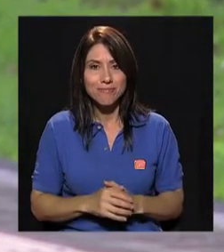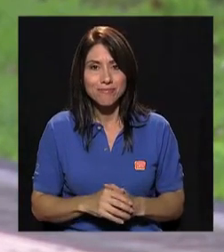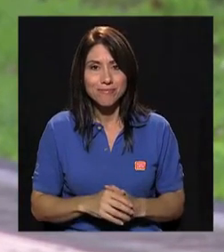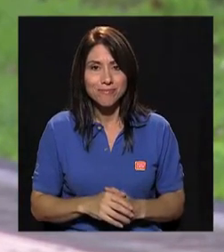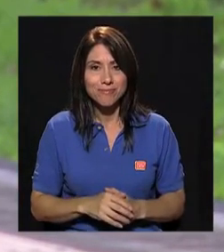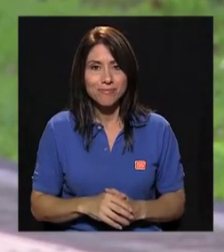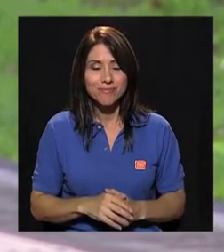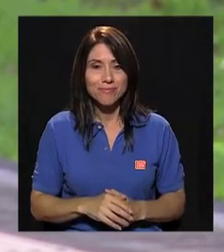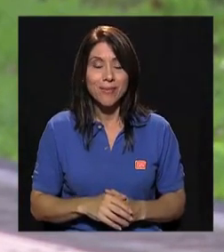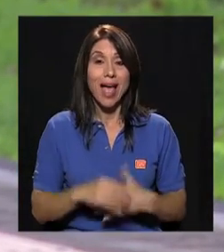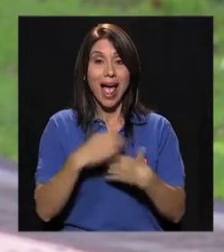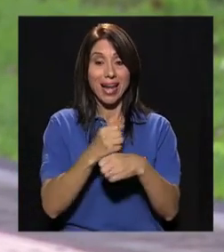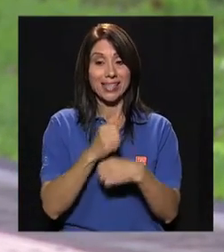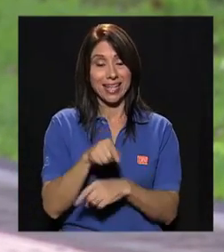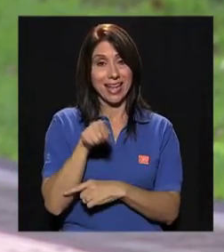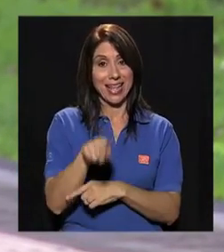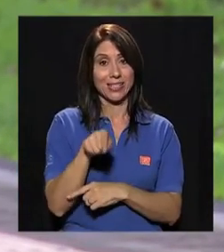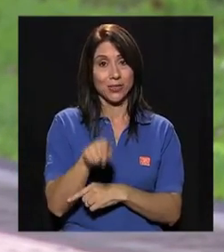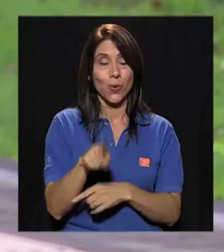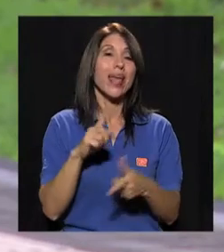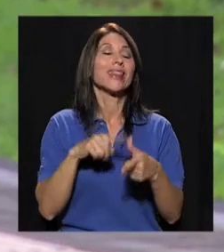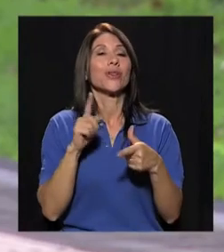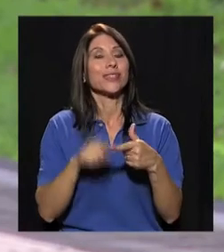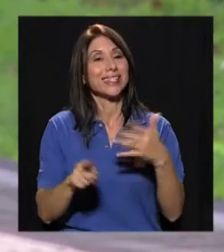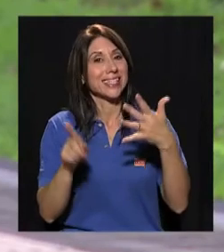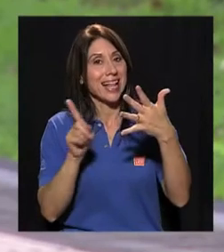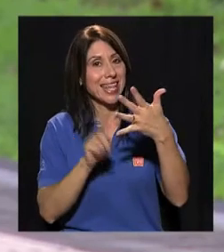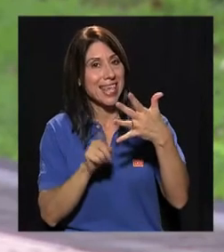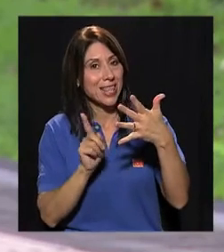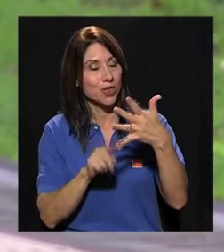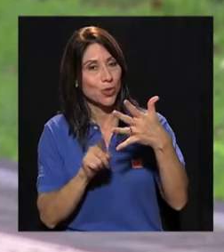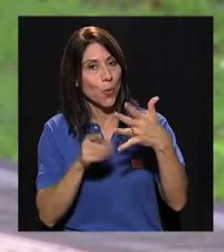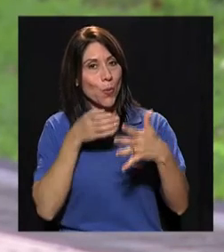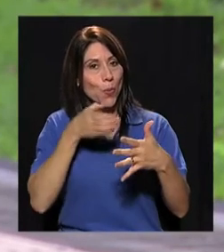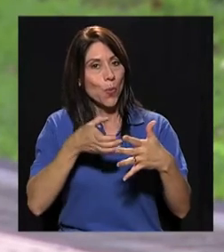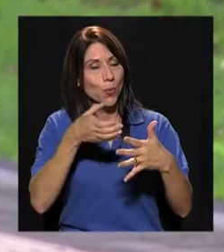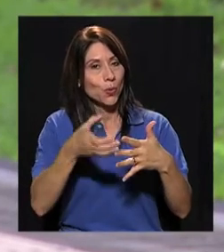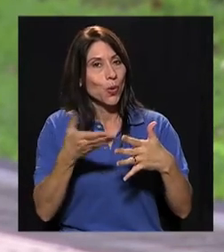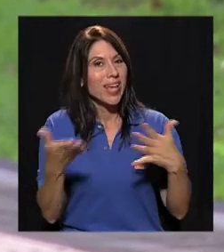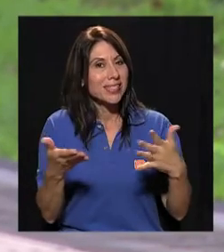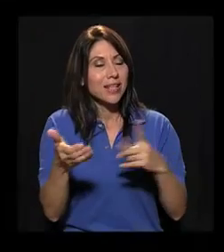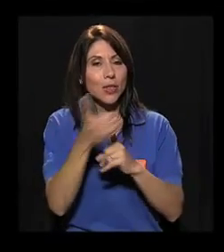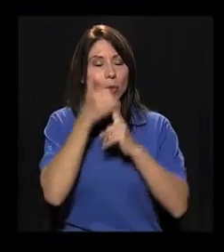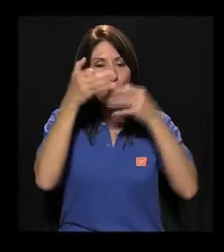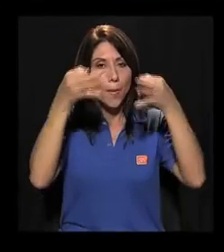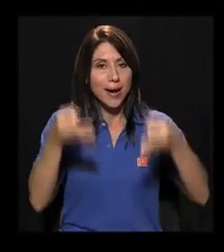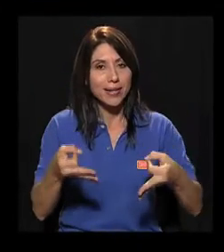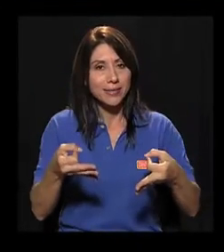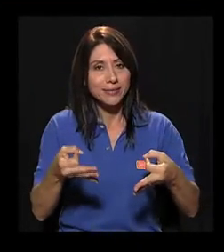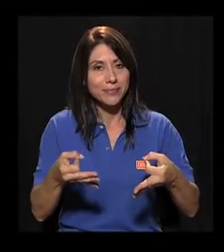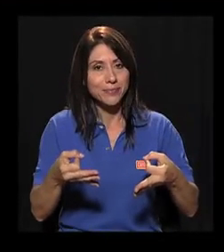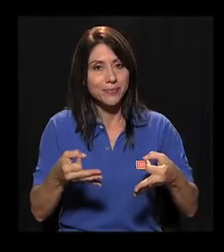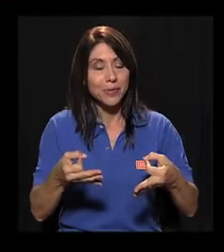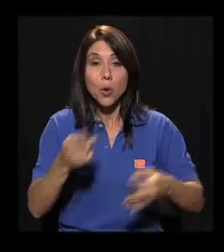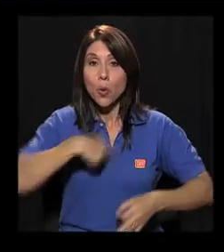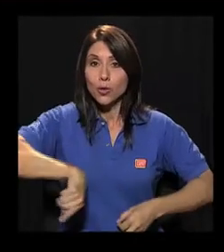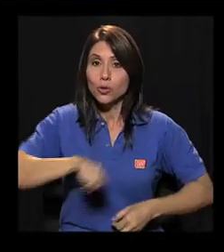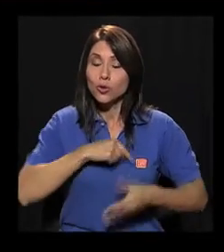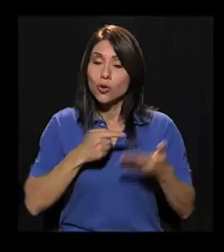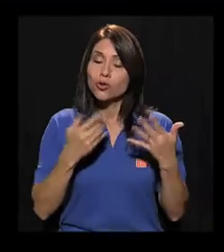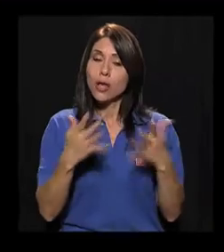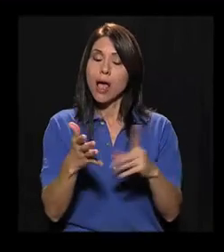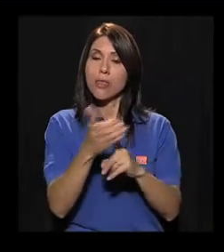quería alcanzar? Al hacer esta valoración, caemos en el quinto punto, que sería tomar decisiones.